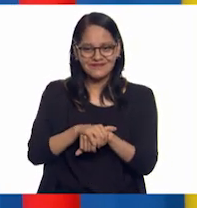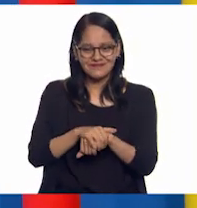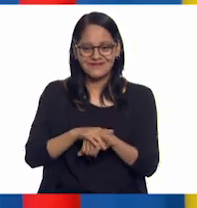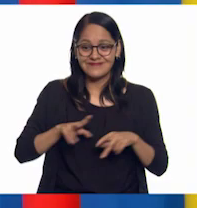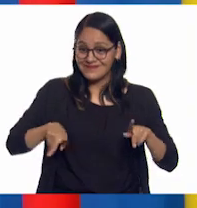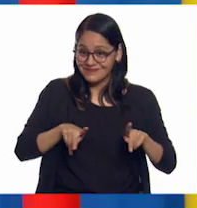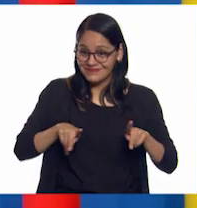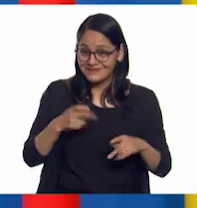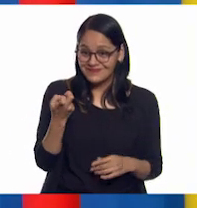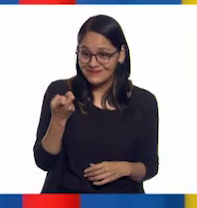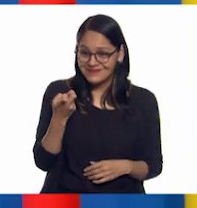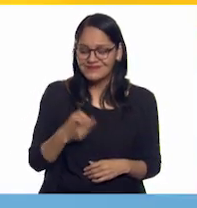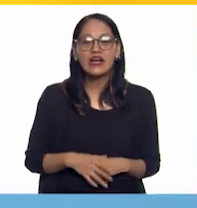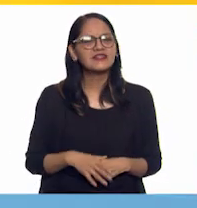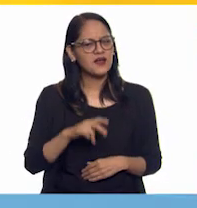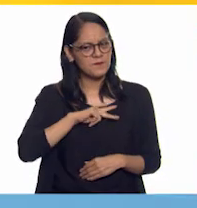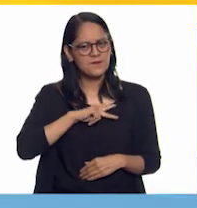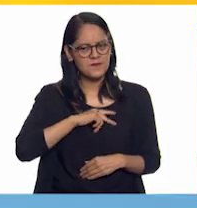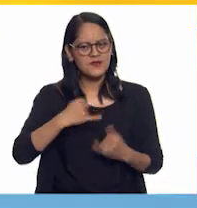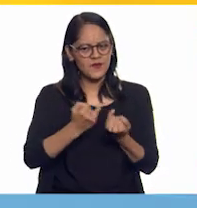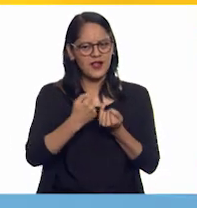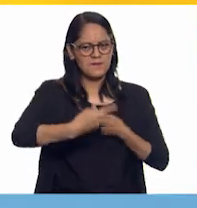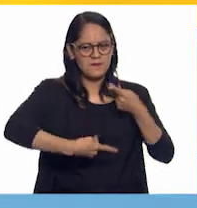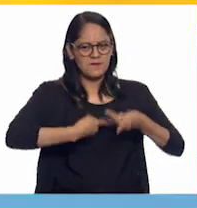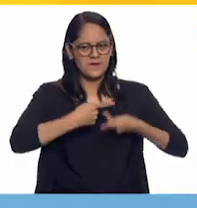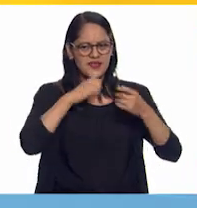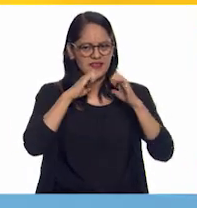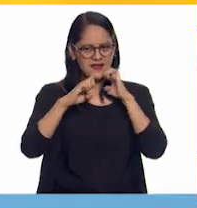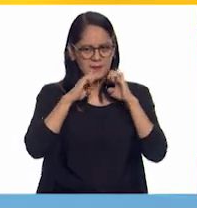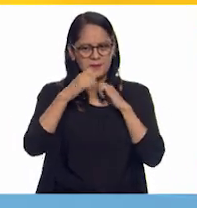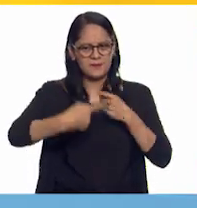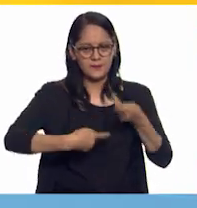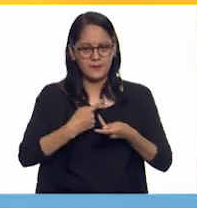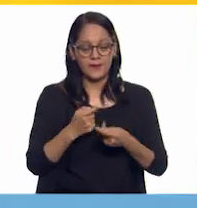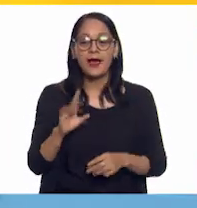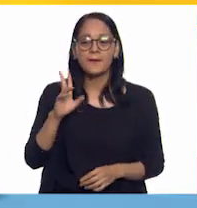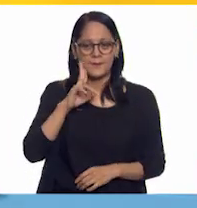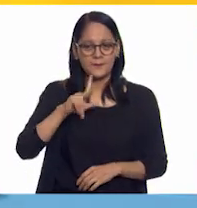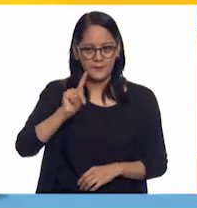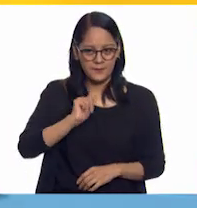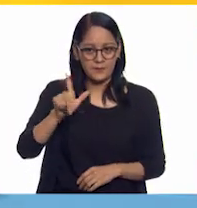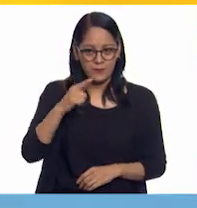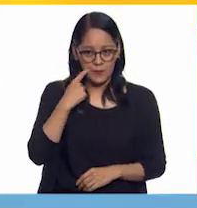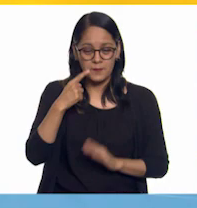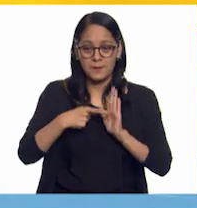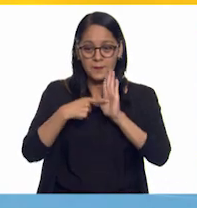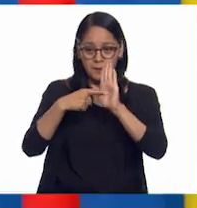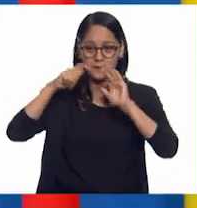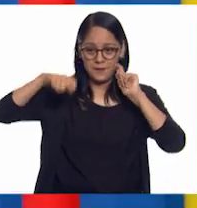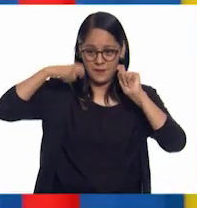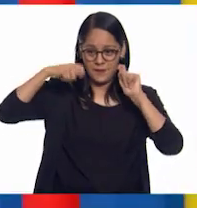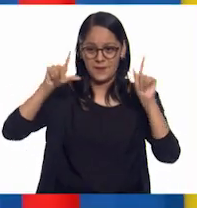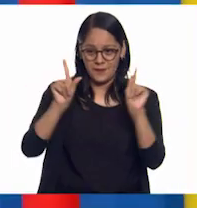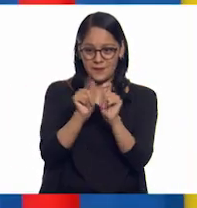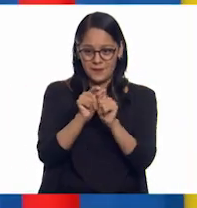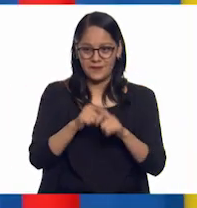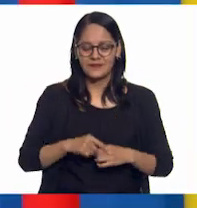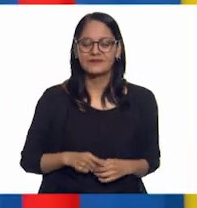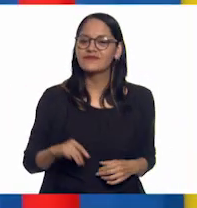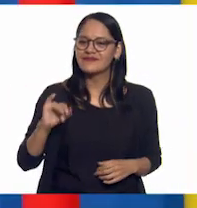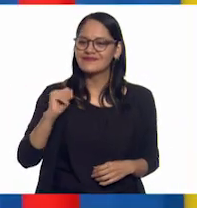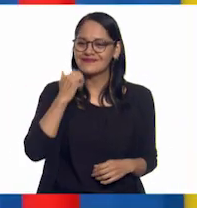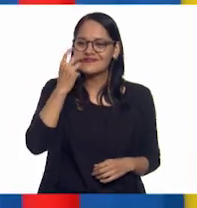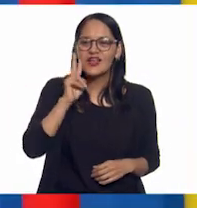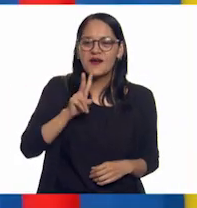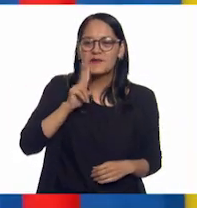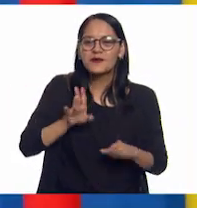a mí también me entrevistaron. ¿En serio? Sí. Pues, ¿qué te parece si vemos un poco? Sí, sí, sí, por supuesto, yo muero de ganas por